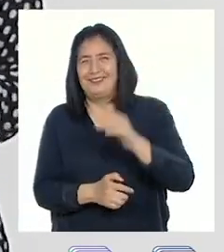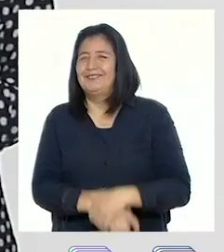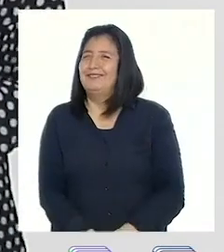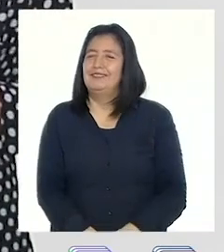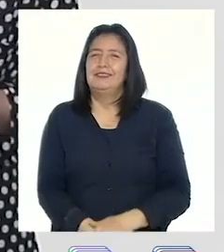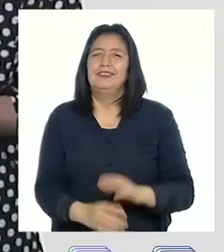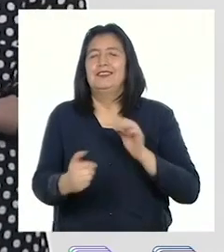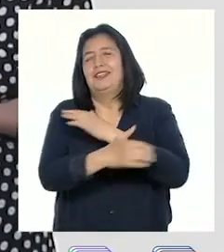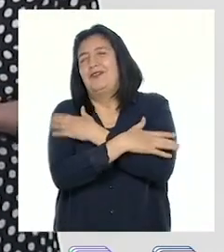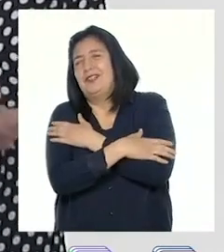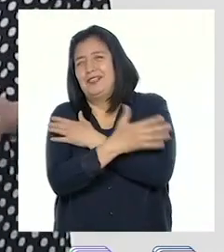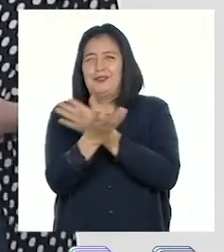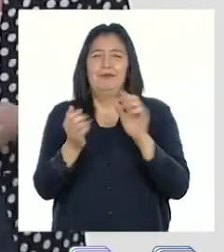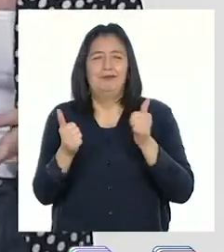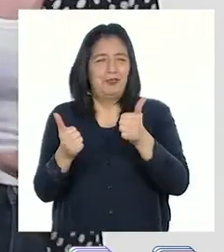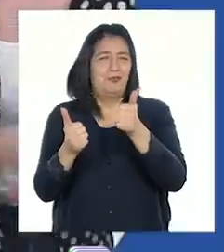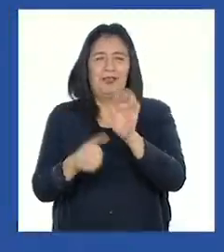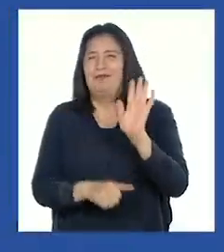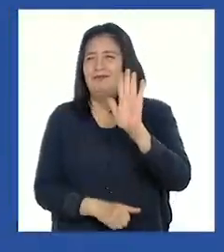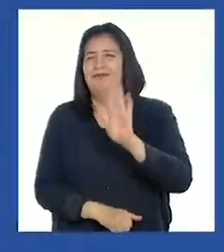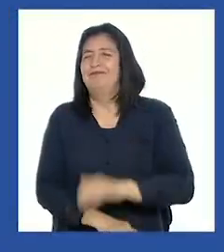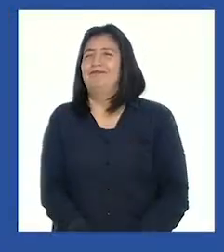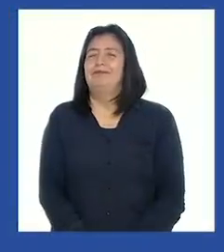actividad. Les mando un abrazo. Que estén muy bien.